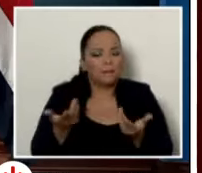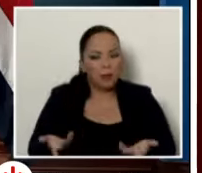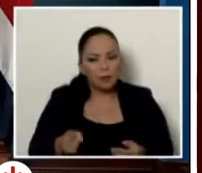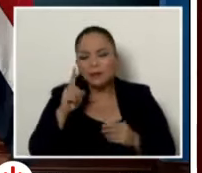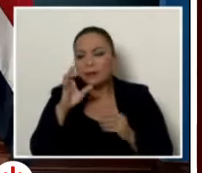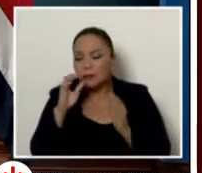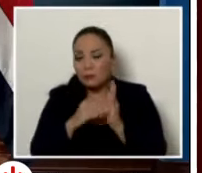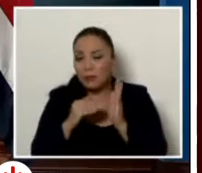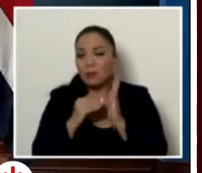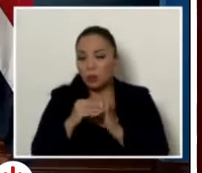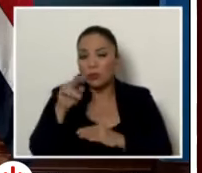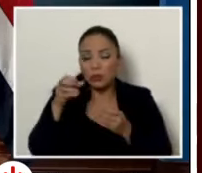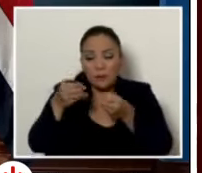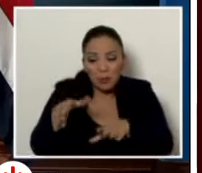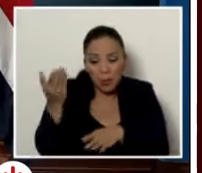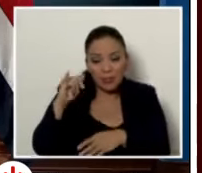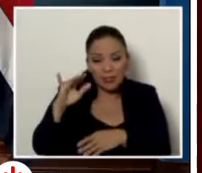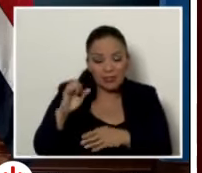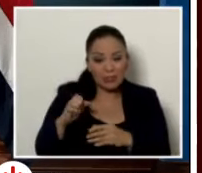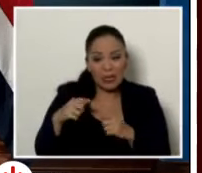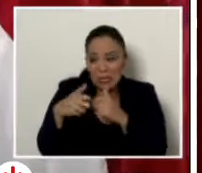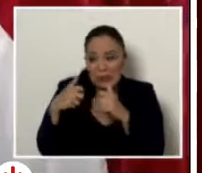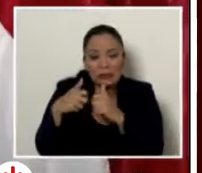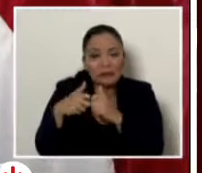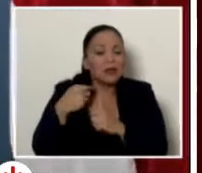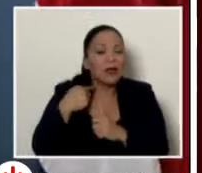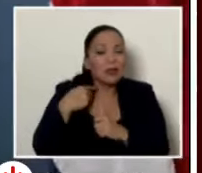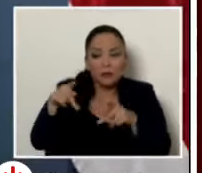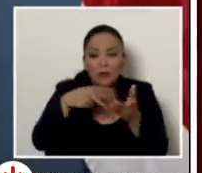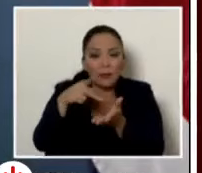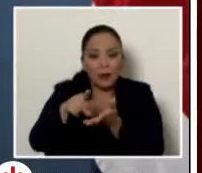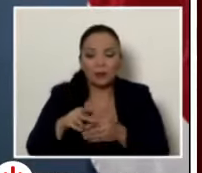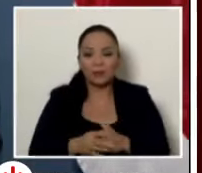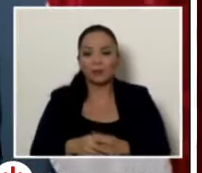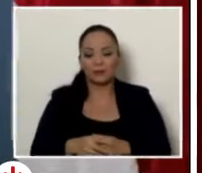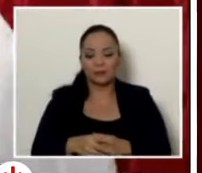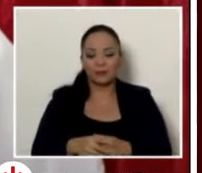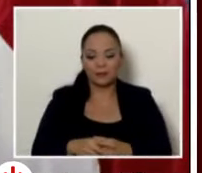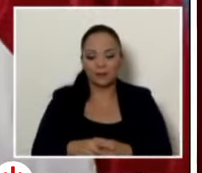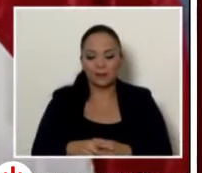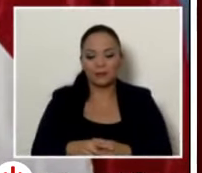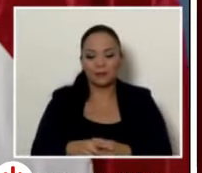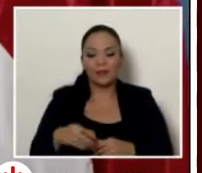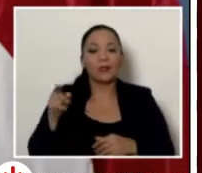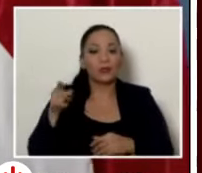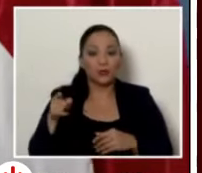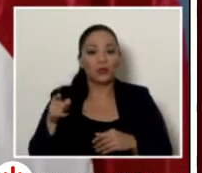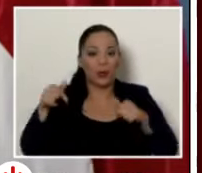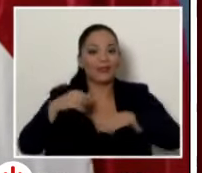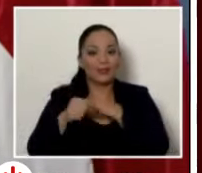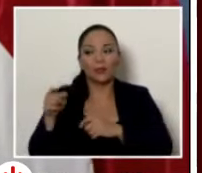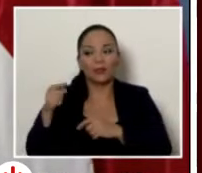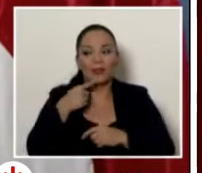millones de colones con las tarifas altísimas. Y agárreme que no quiero soltar el número de este año, pero está bien.